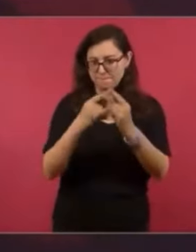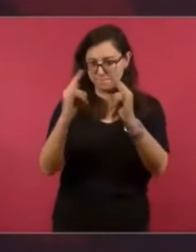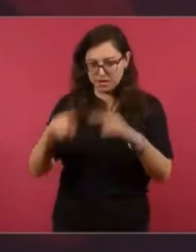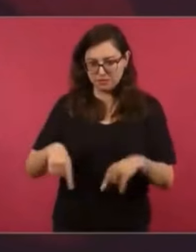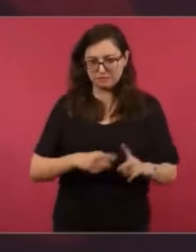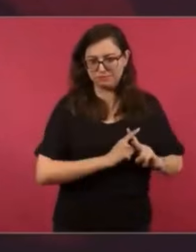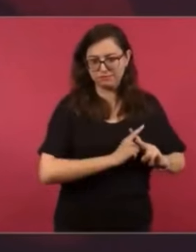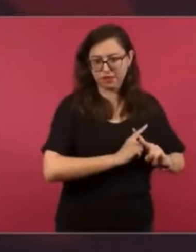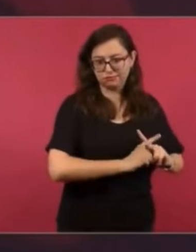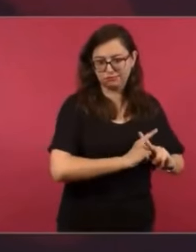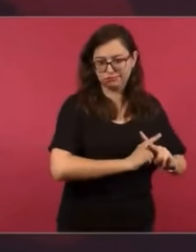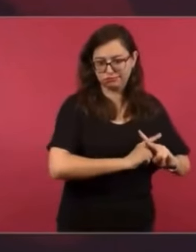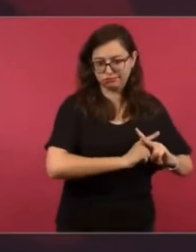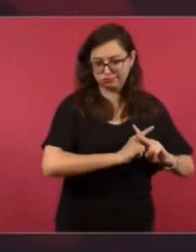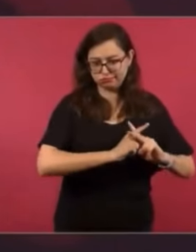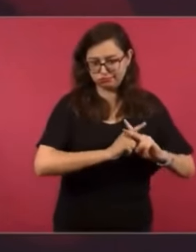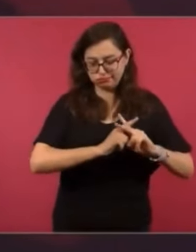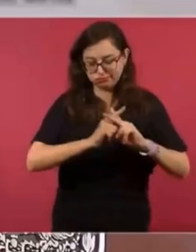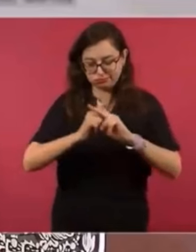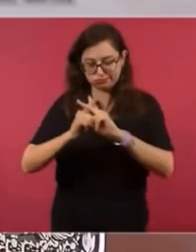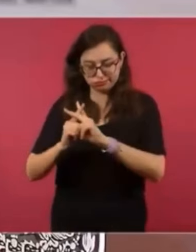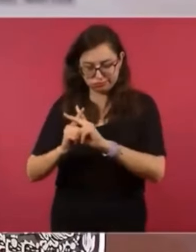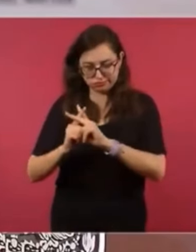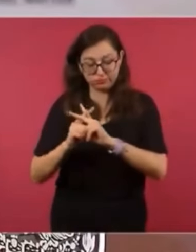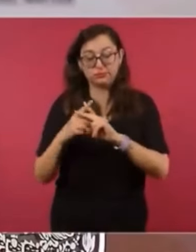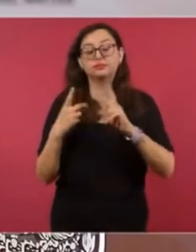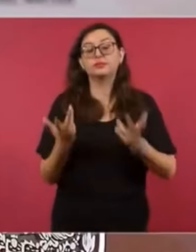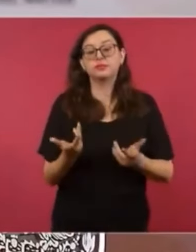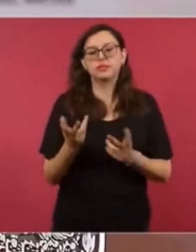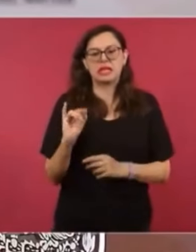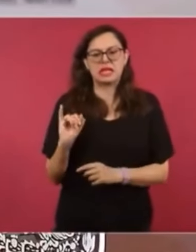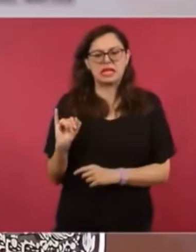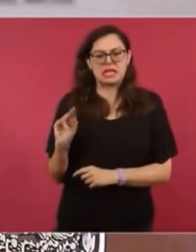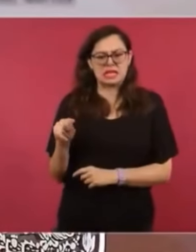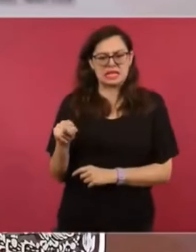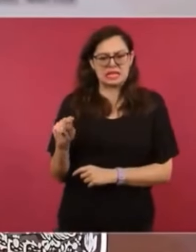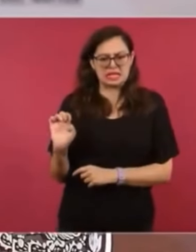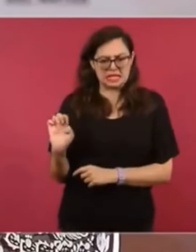que el INE debe tener ya